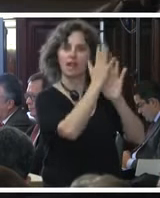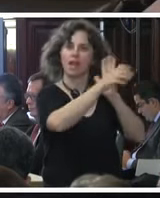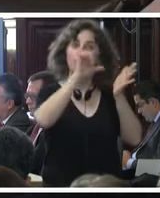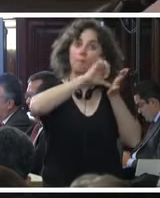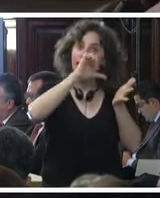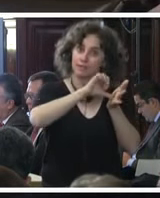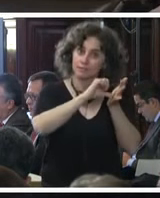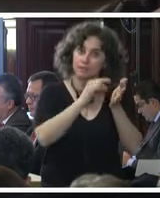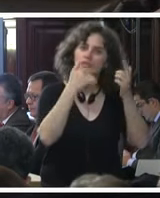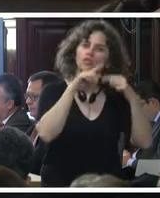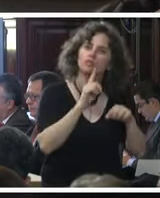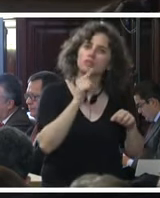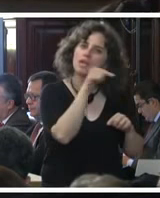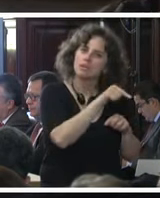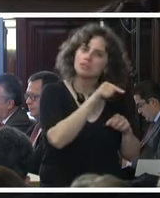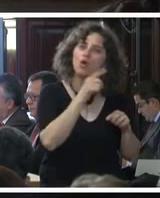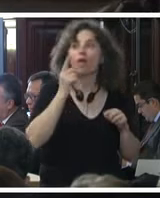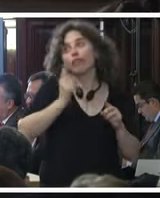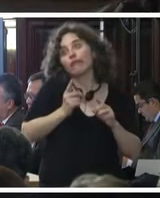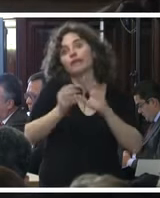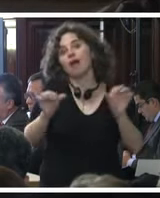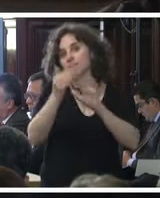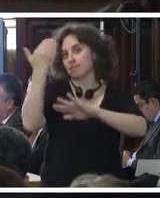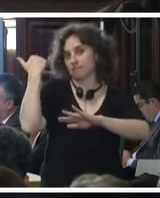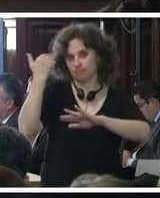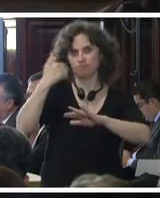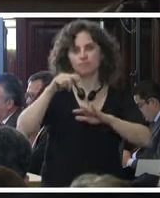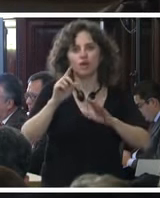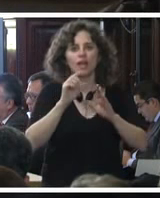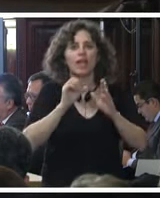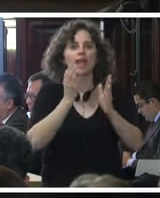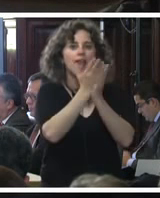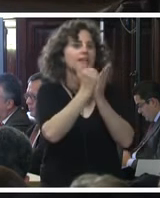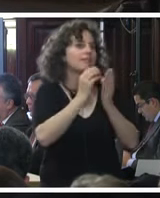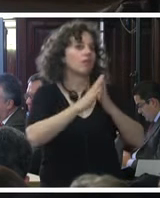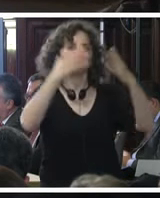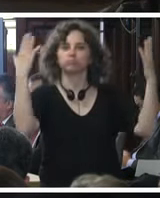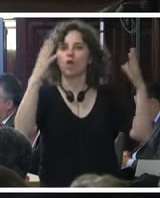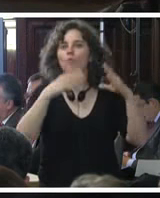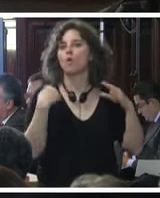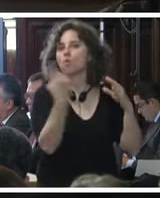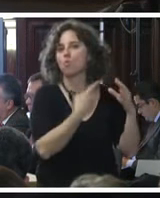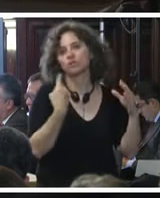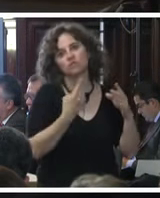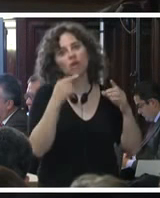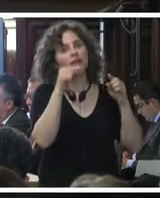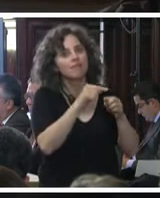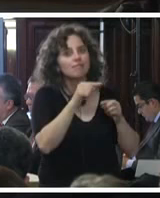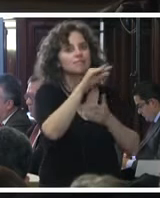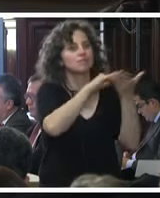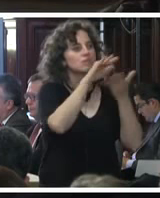eso tendría que haber sido así dado que en un estado federal como nuestro ese tipo de aspectos si no están